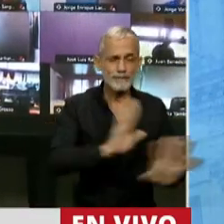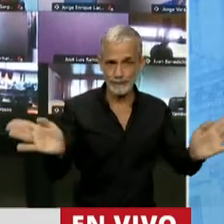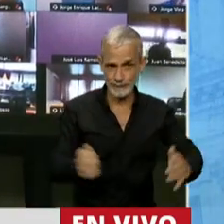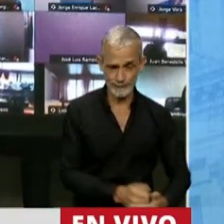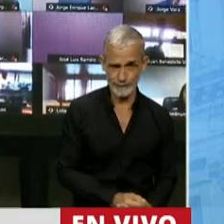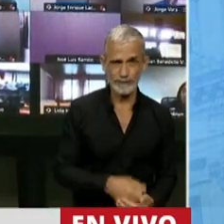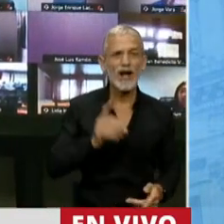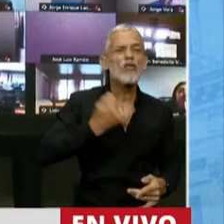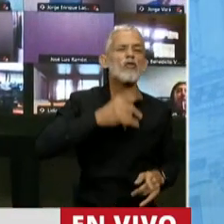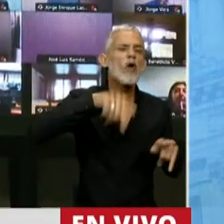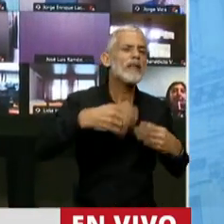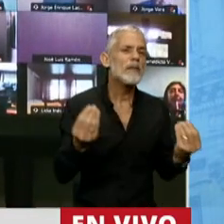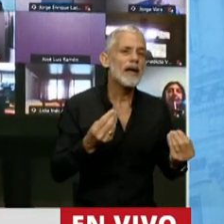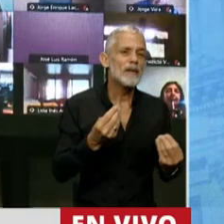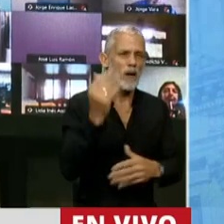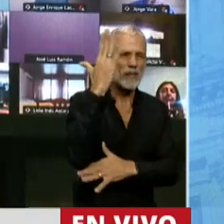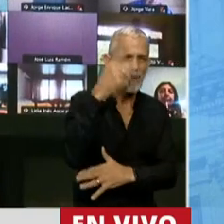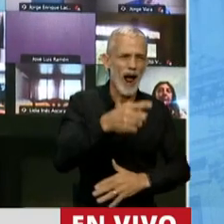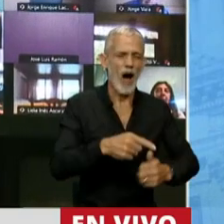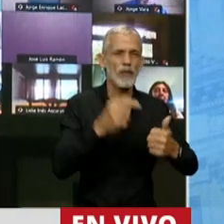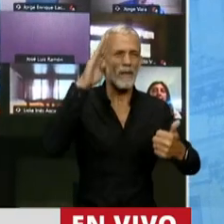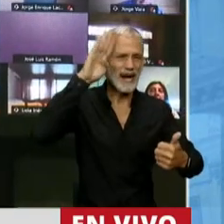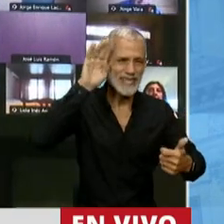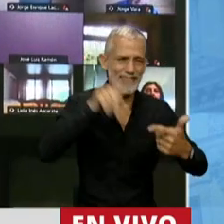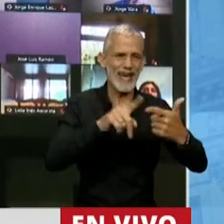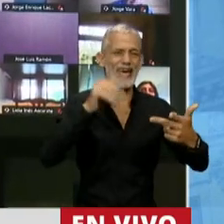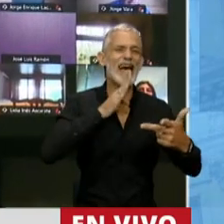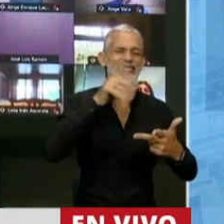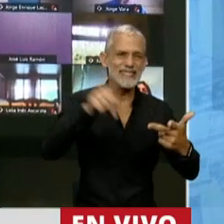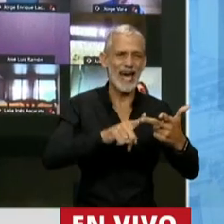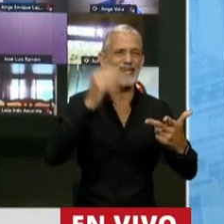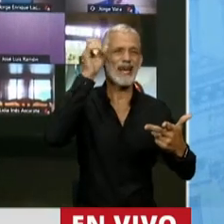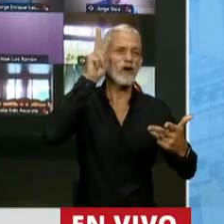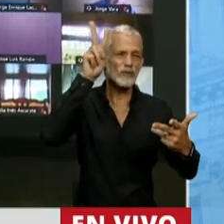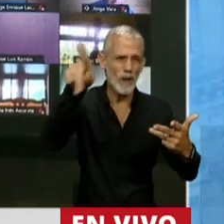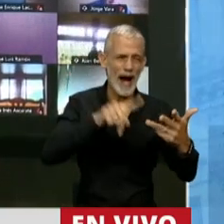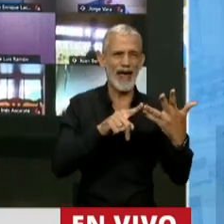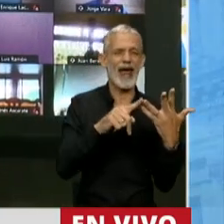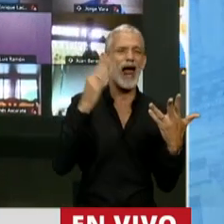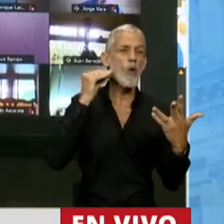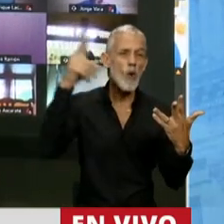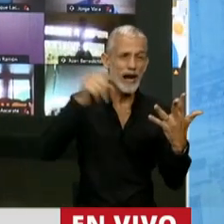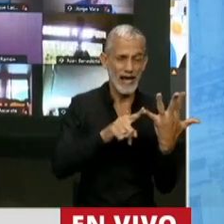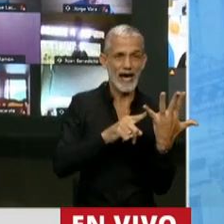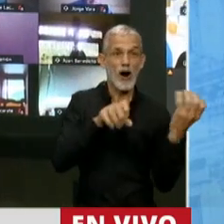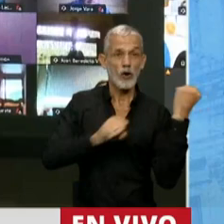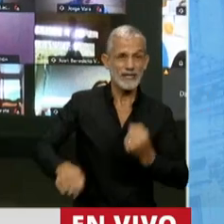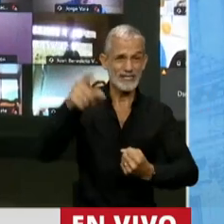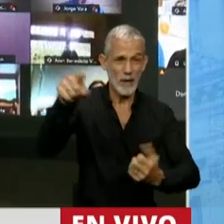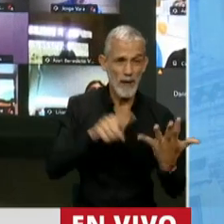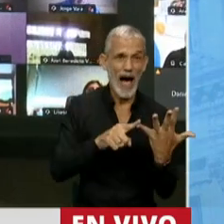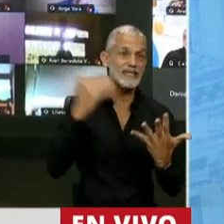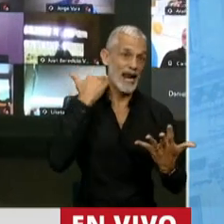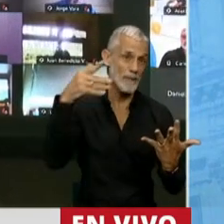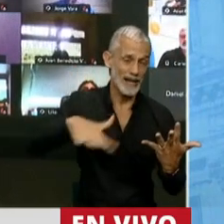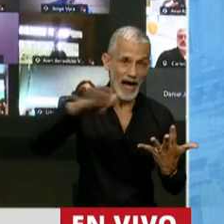¿Y saben de dónde vienen? Vienen de Almirante Brown, de Berazategui, de Ezeiza, de Florencio Varela, de Hurlingan, de José Cepaz, de La